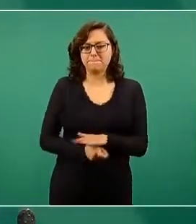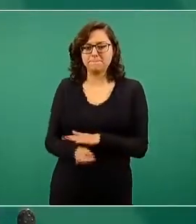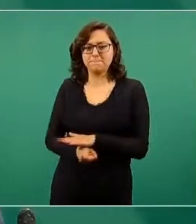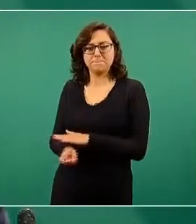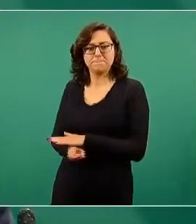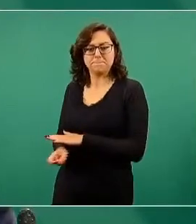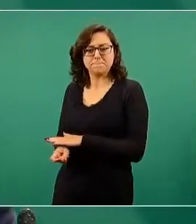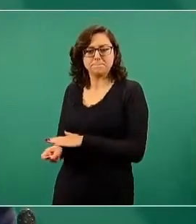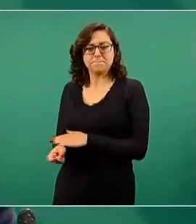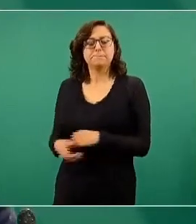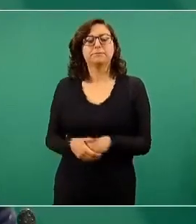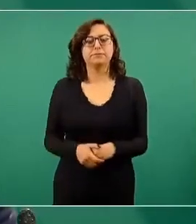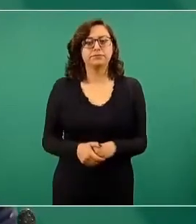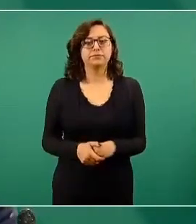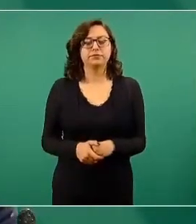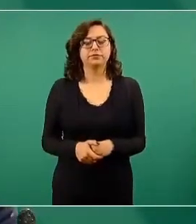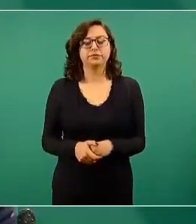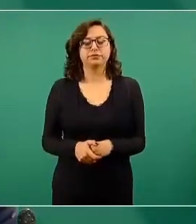Había un fondo